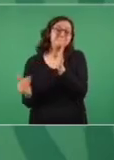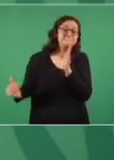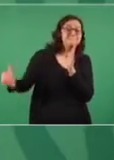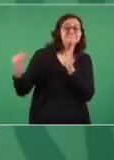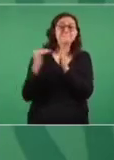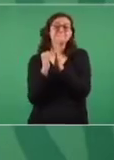Bueno. No, pues nada que ver.